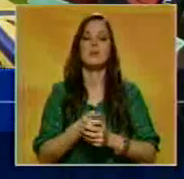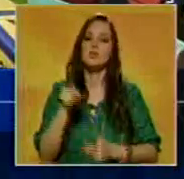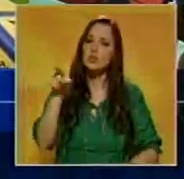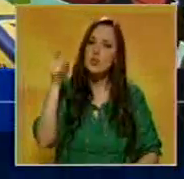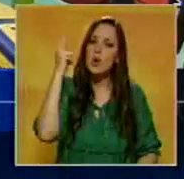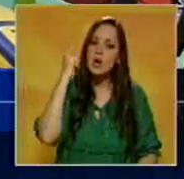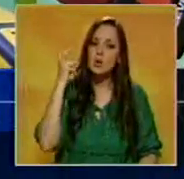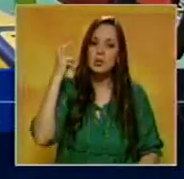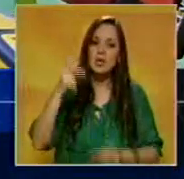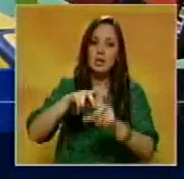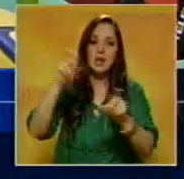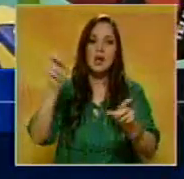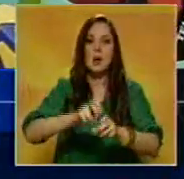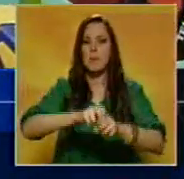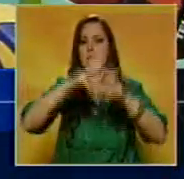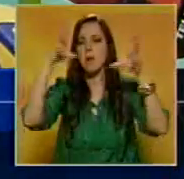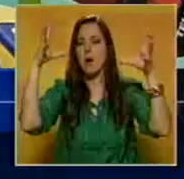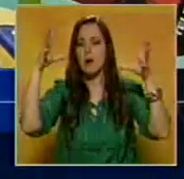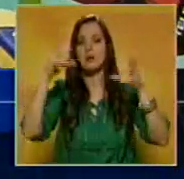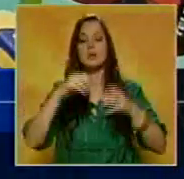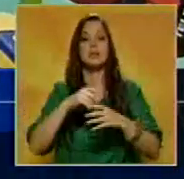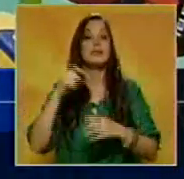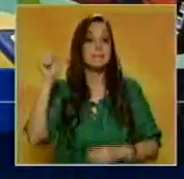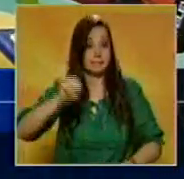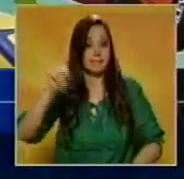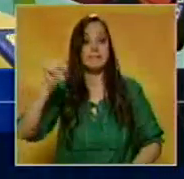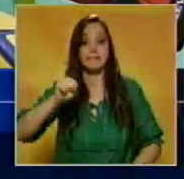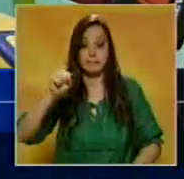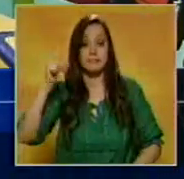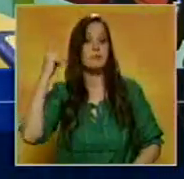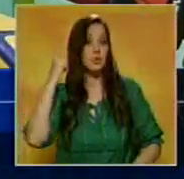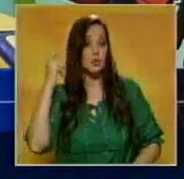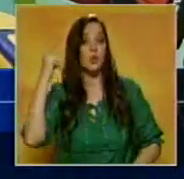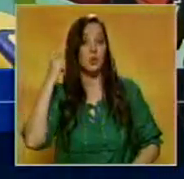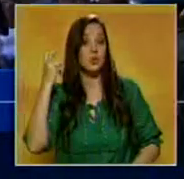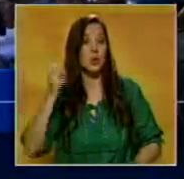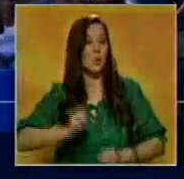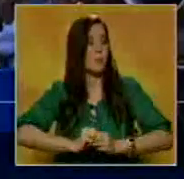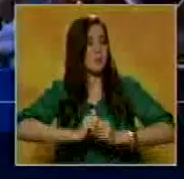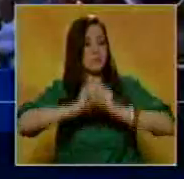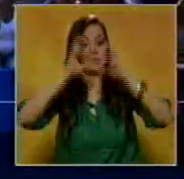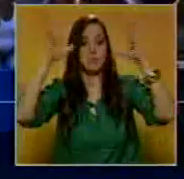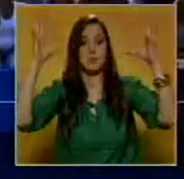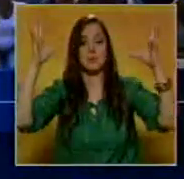escuchó la... Claro, yo me tiré al piso y yo dije en el momento que por lo tanto la granada.